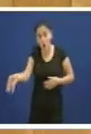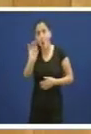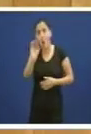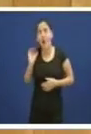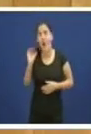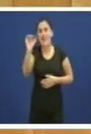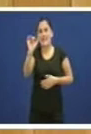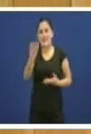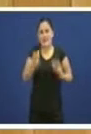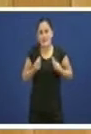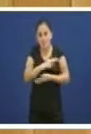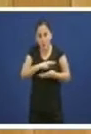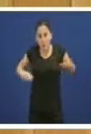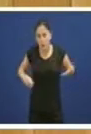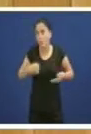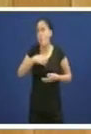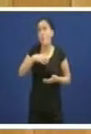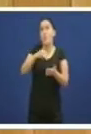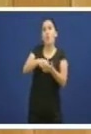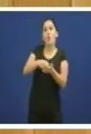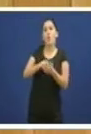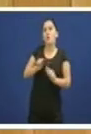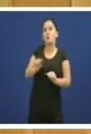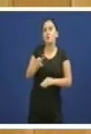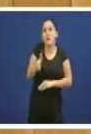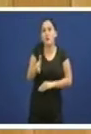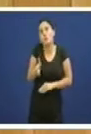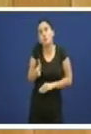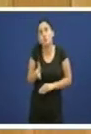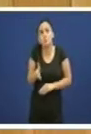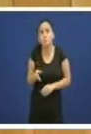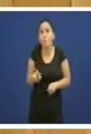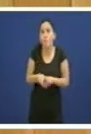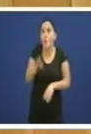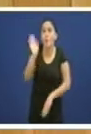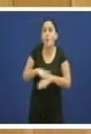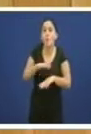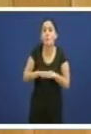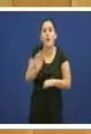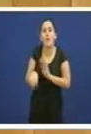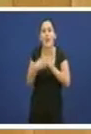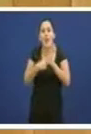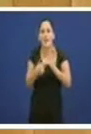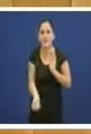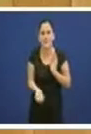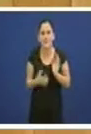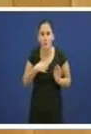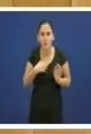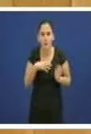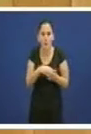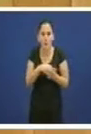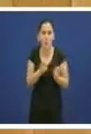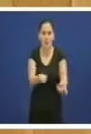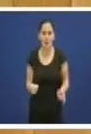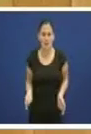residentes queden entredito por unha cuestión burocrática por unha cuestión burocrática